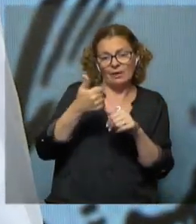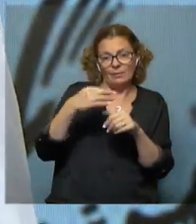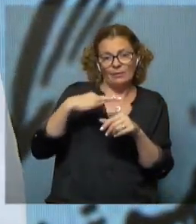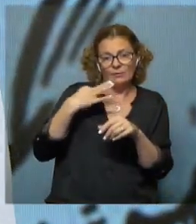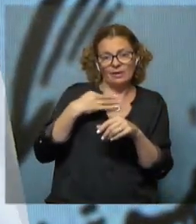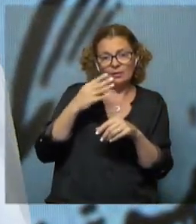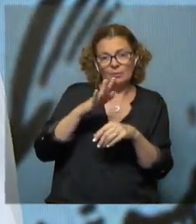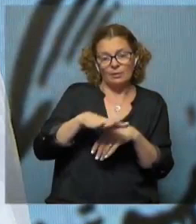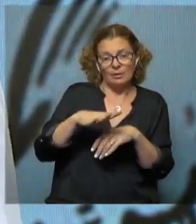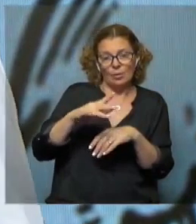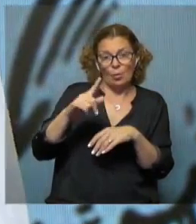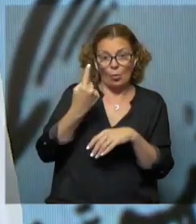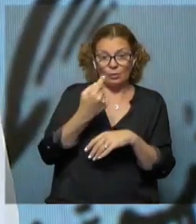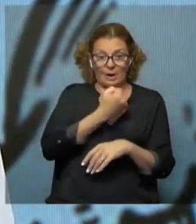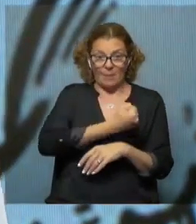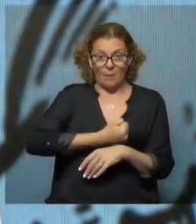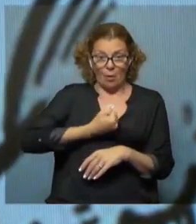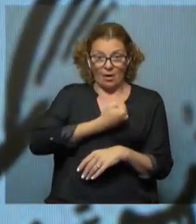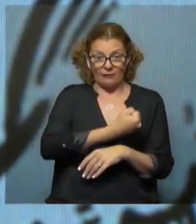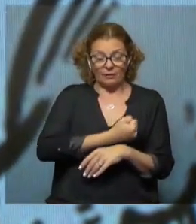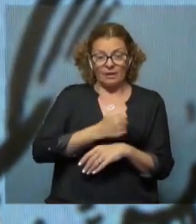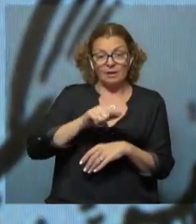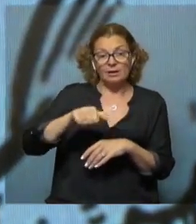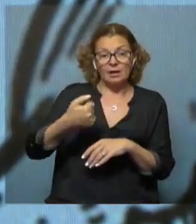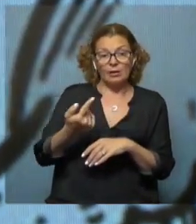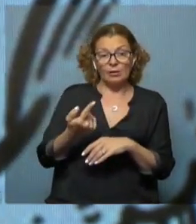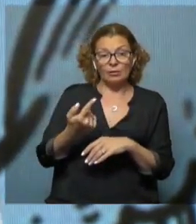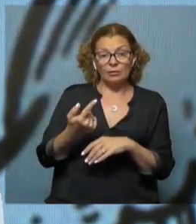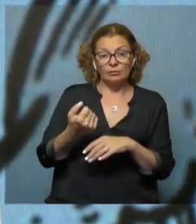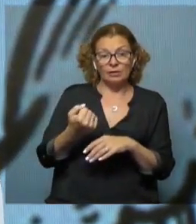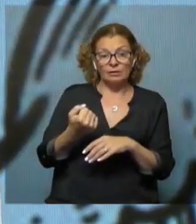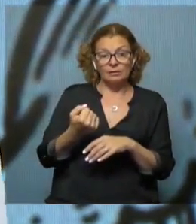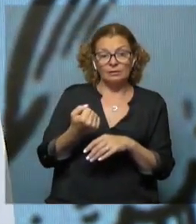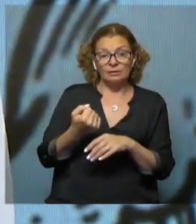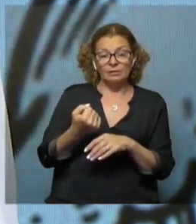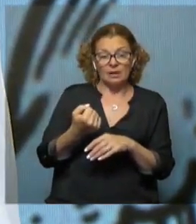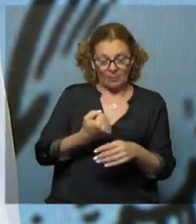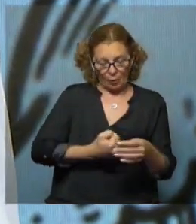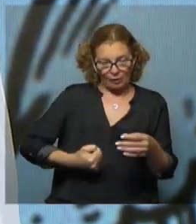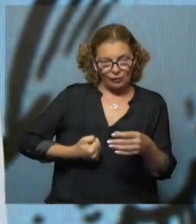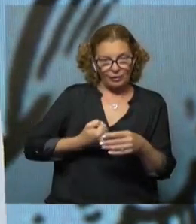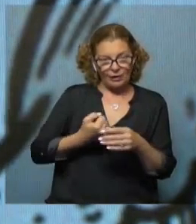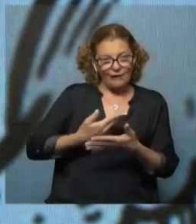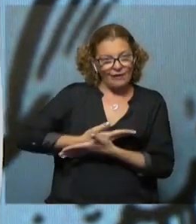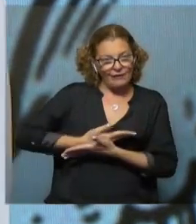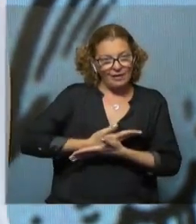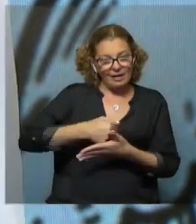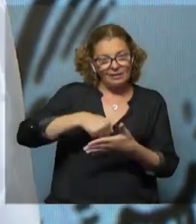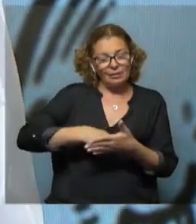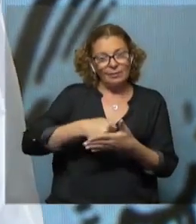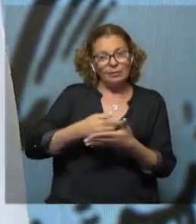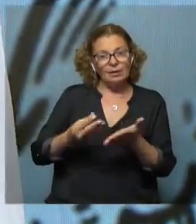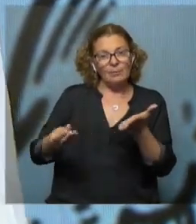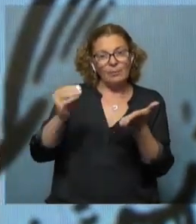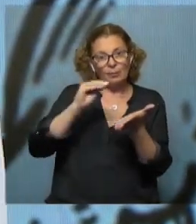infantiles. Uno es la mamografía y el otro es el monitoreo fetal. Y no son muy... Pero hay que